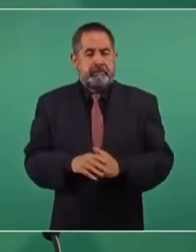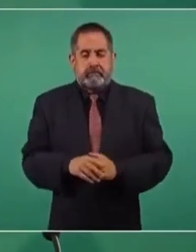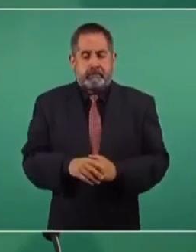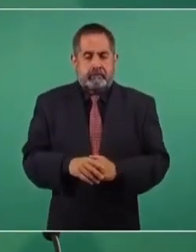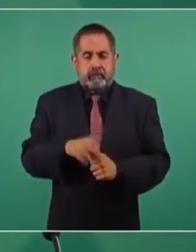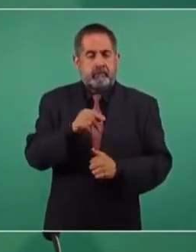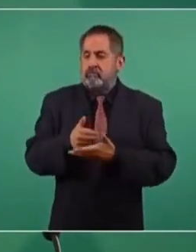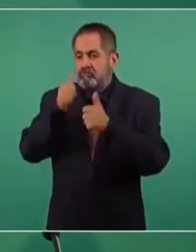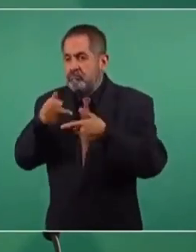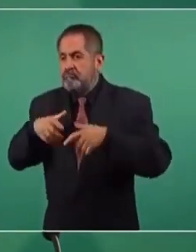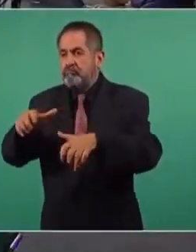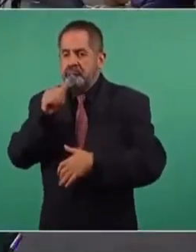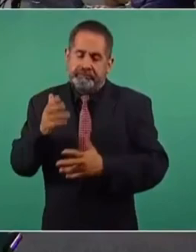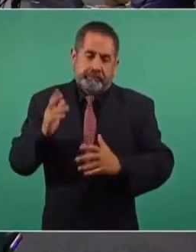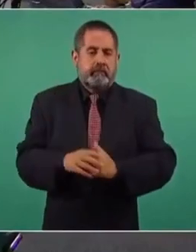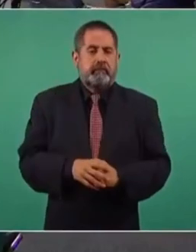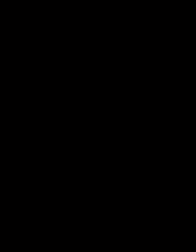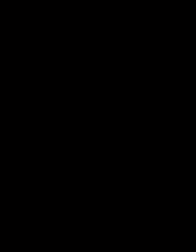no al servicio del pueblo.